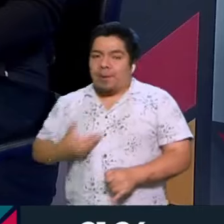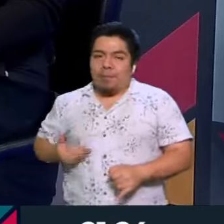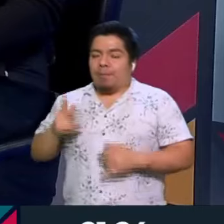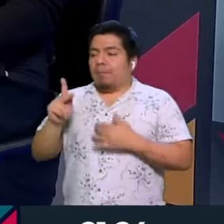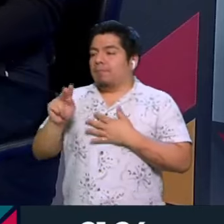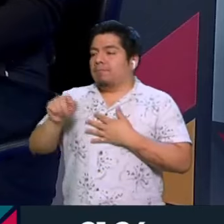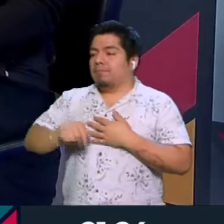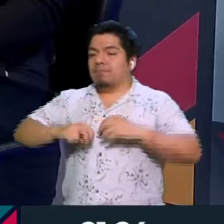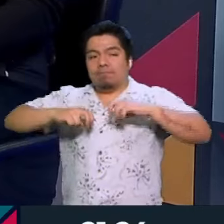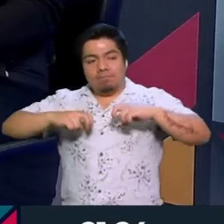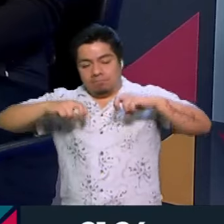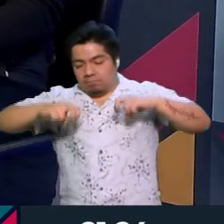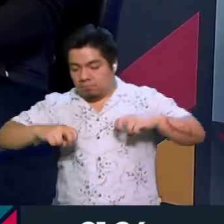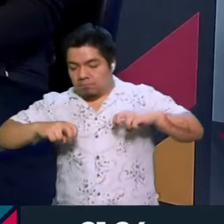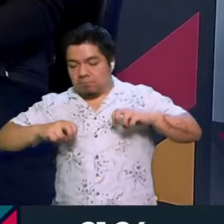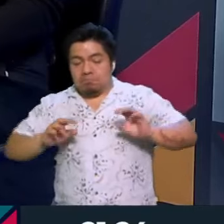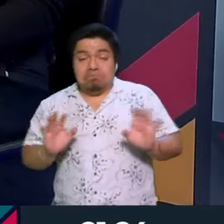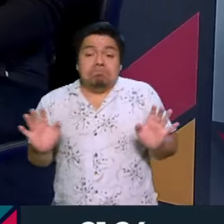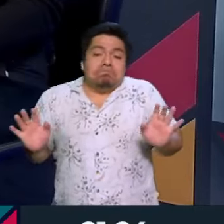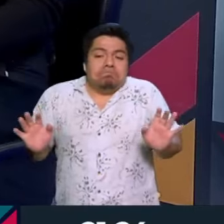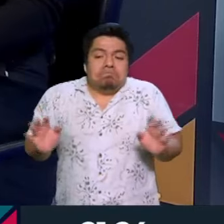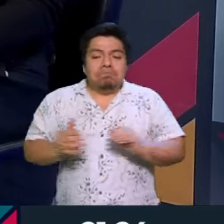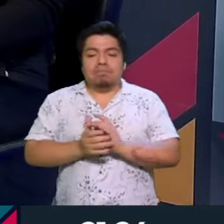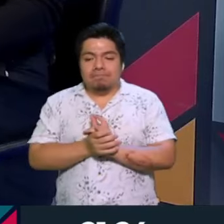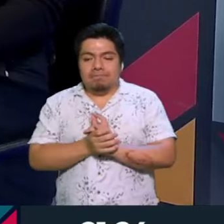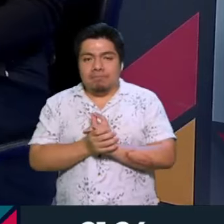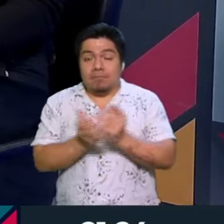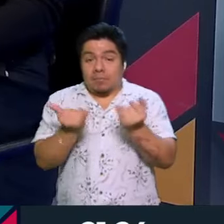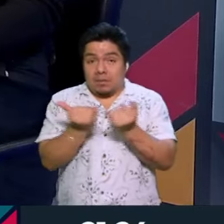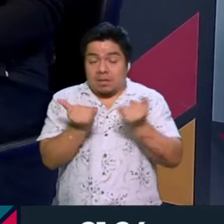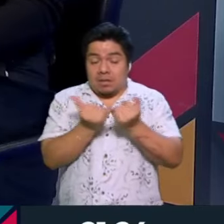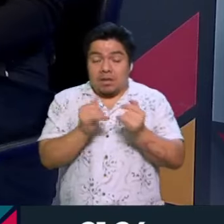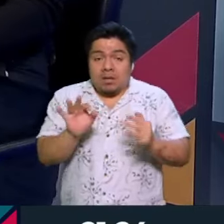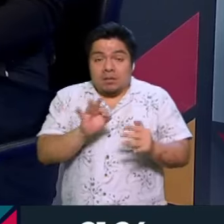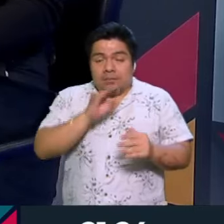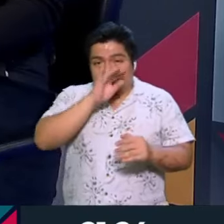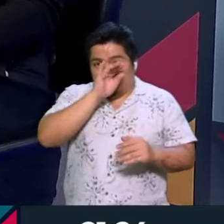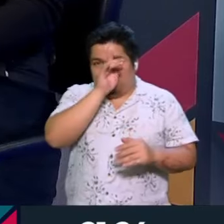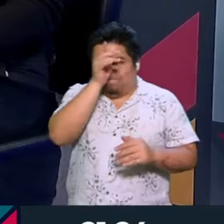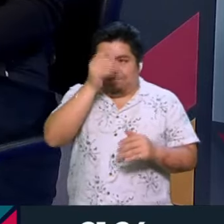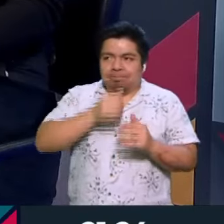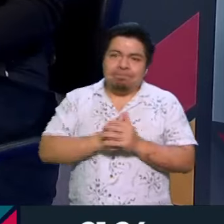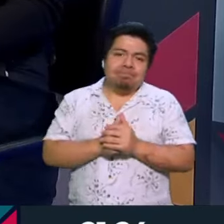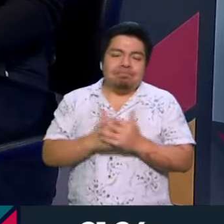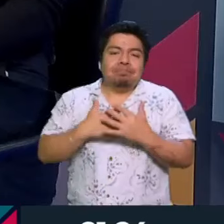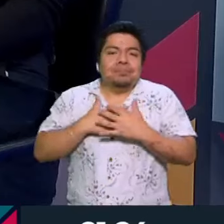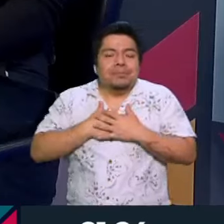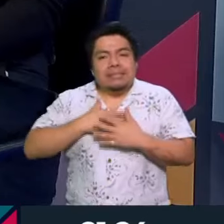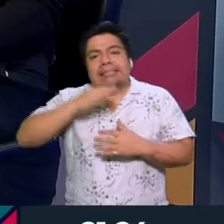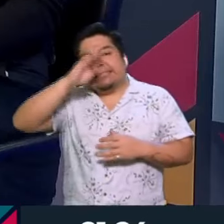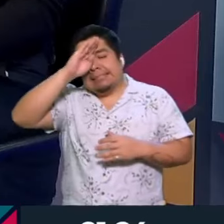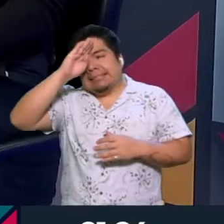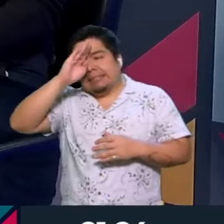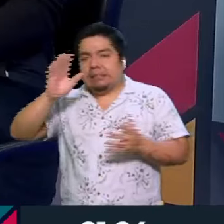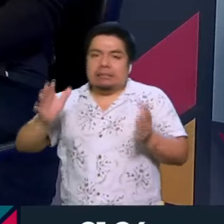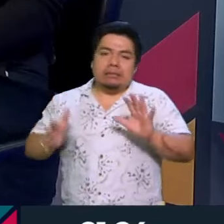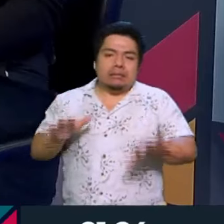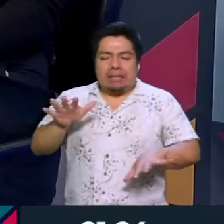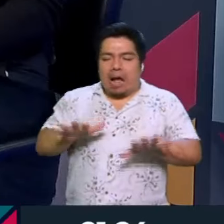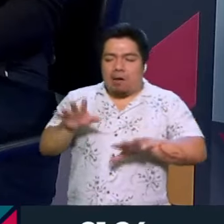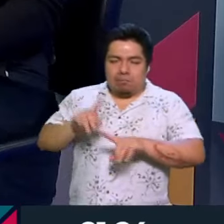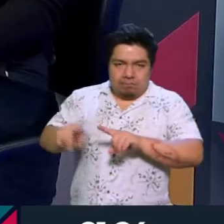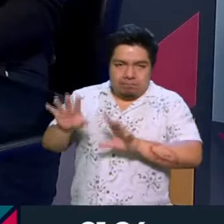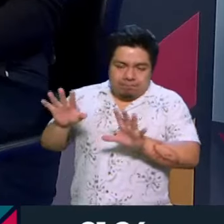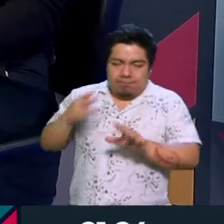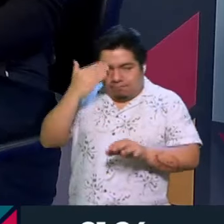si me tengo que sentar con Putin. Es decir, hay una parte en la cual también, digo, yo lo considero bastante pedestre en muchas cosas,